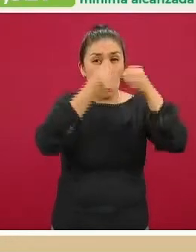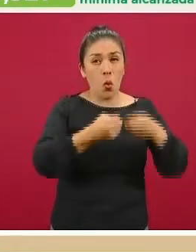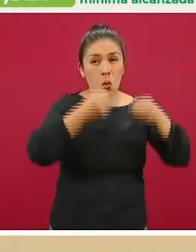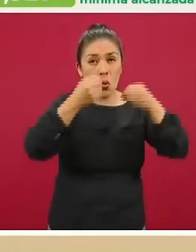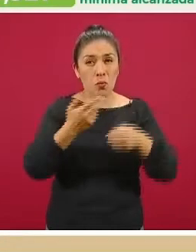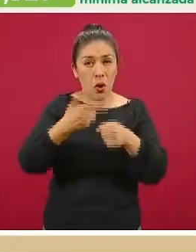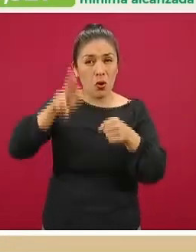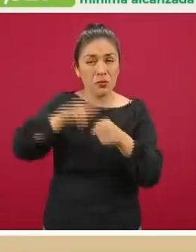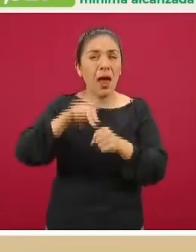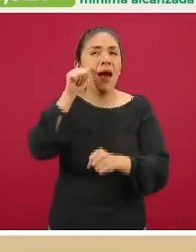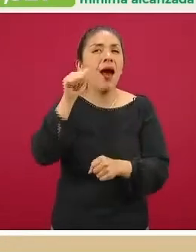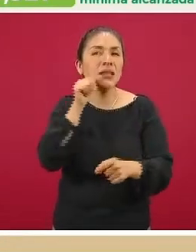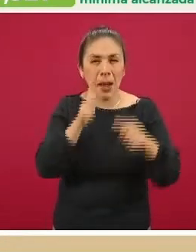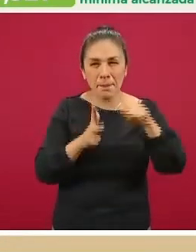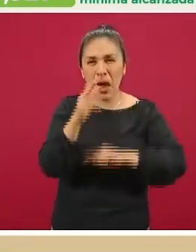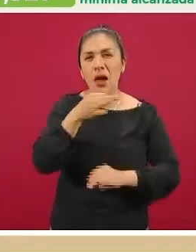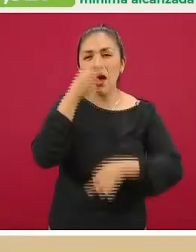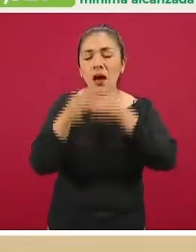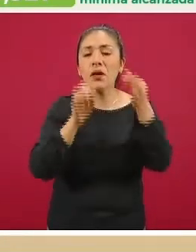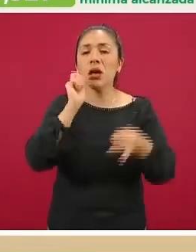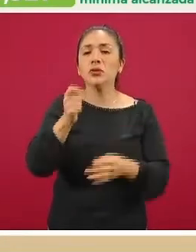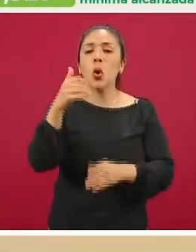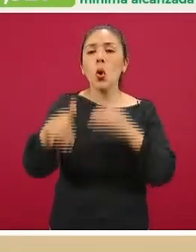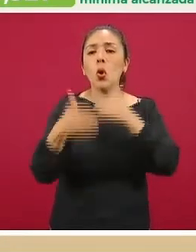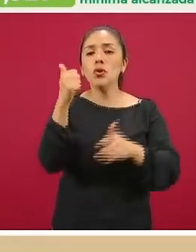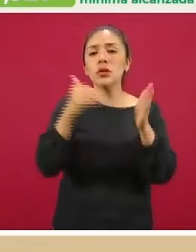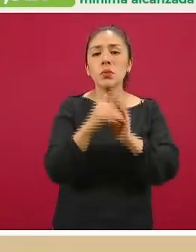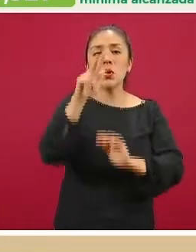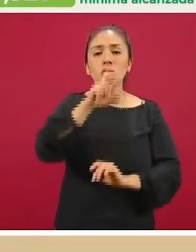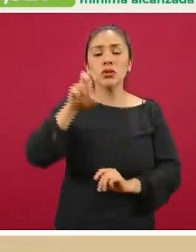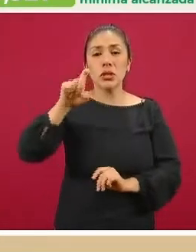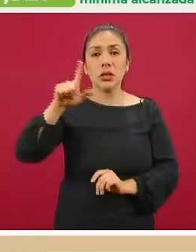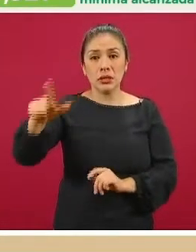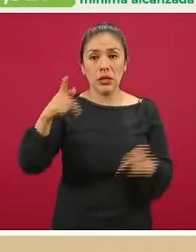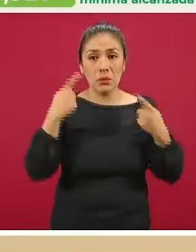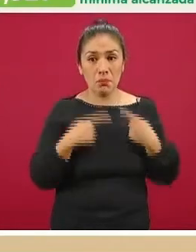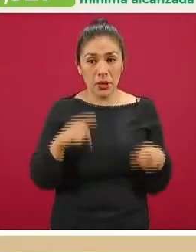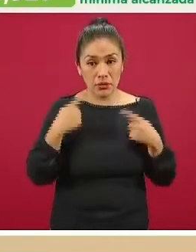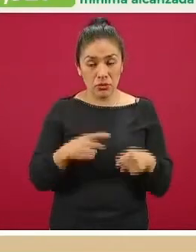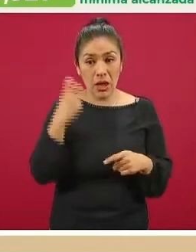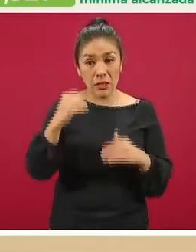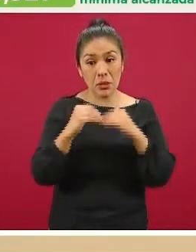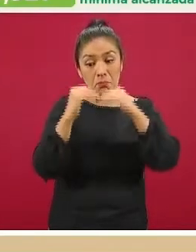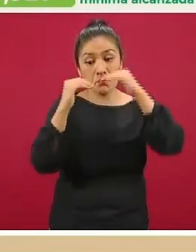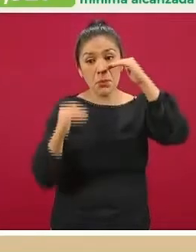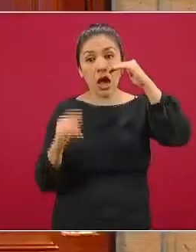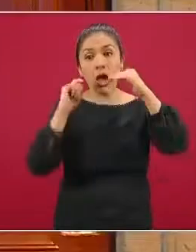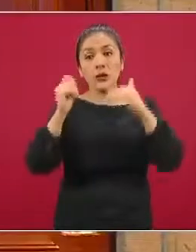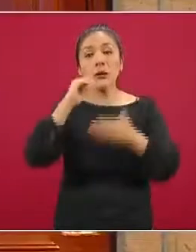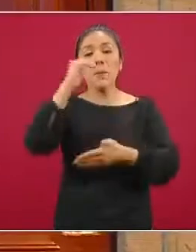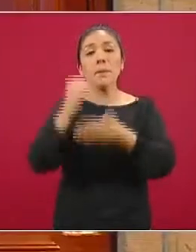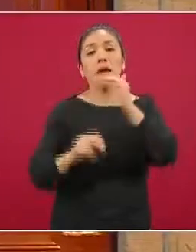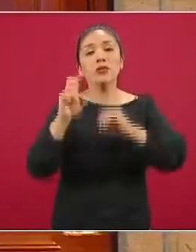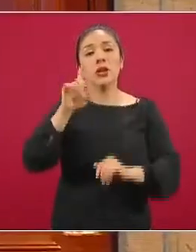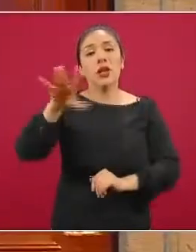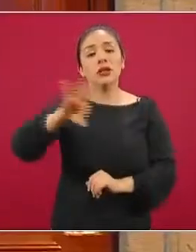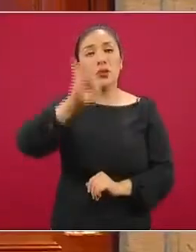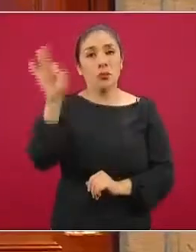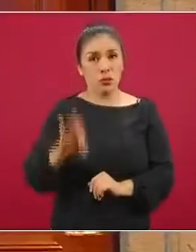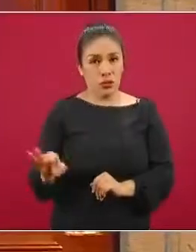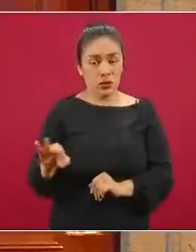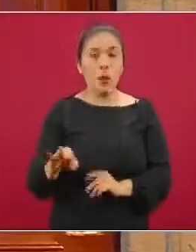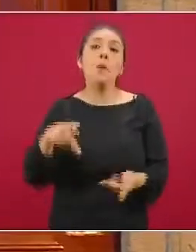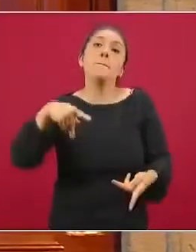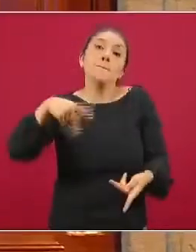del corte del día de ayer, que son 11.837, este descenso es de menos 35%.